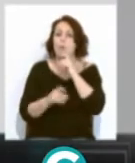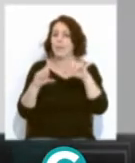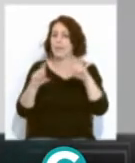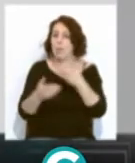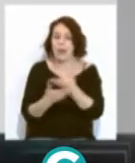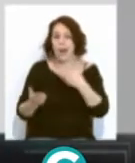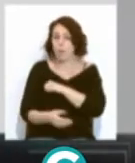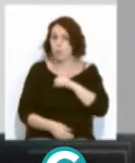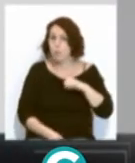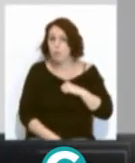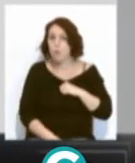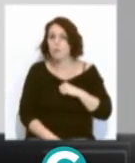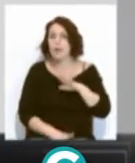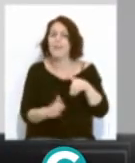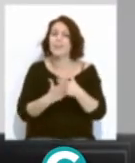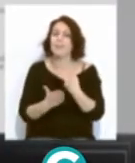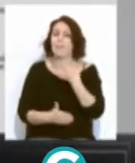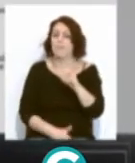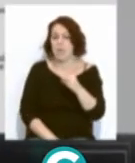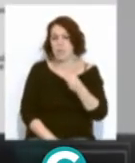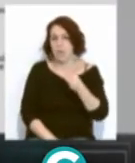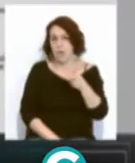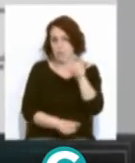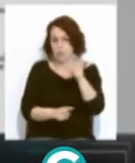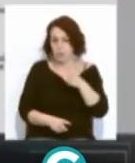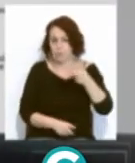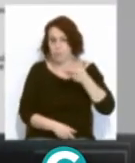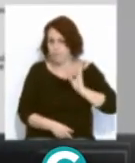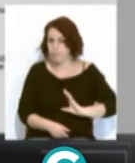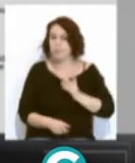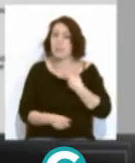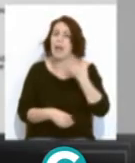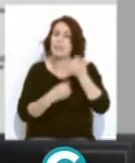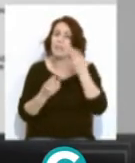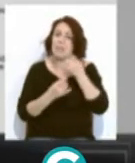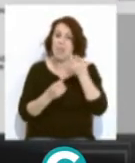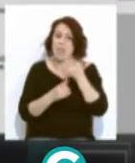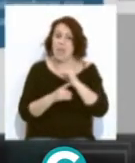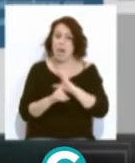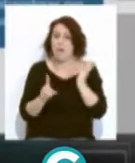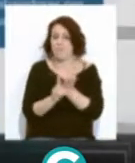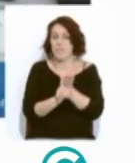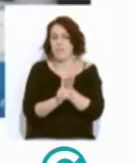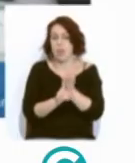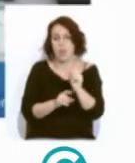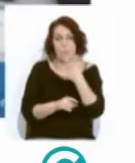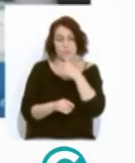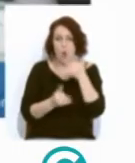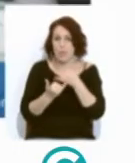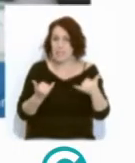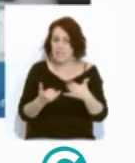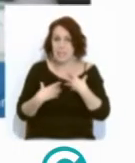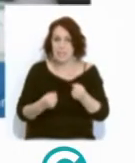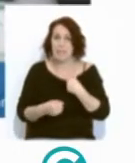o autónoma con hasta 20 asalariados y que desarrollen las actividades más perjudicadas por la crisis. Los